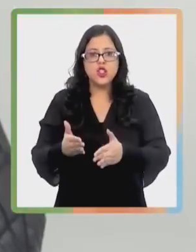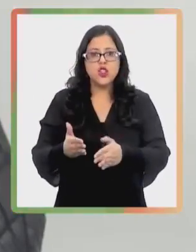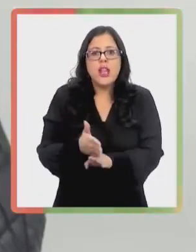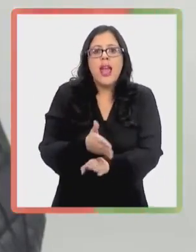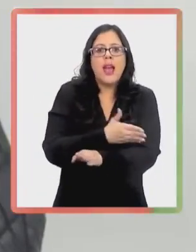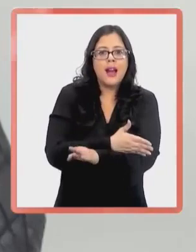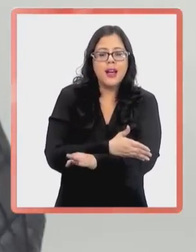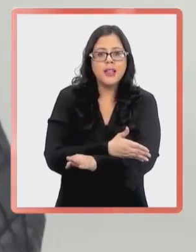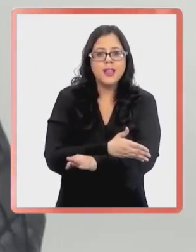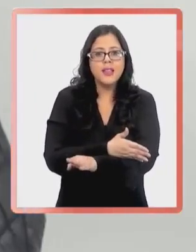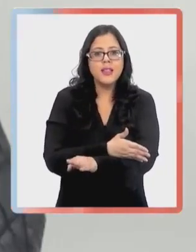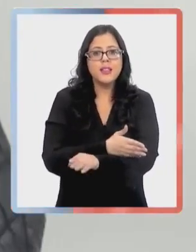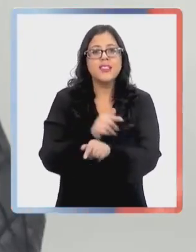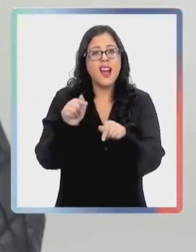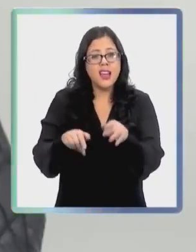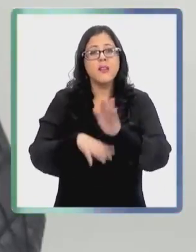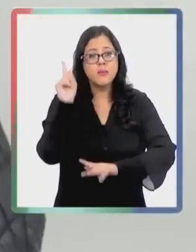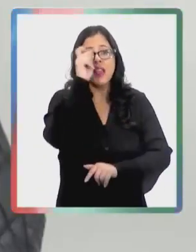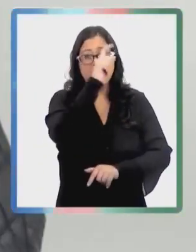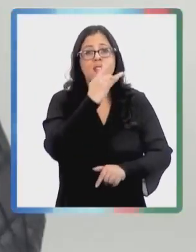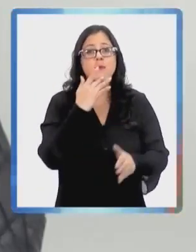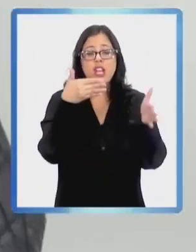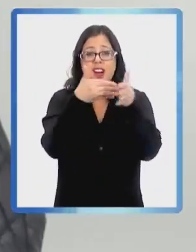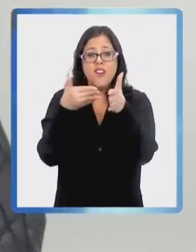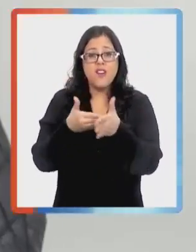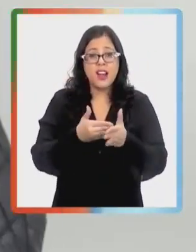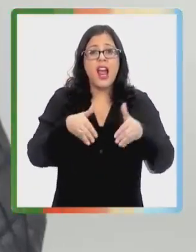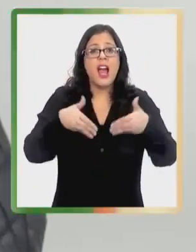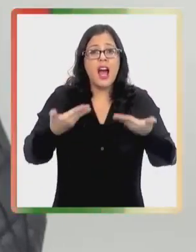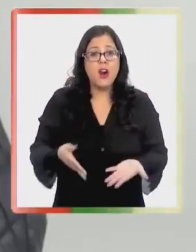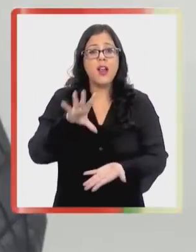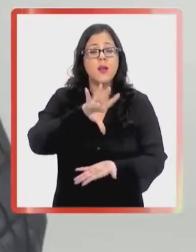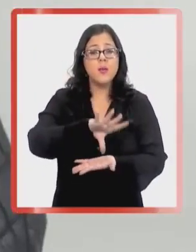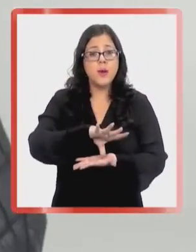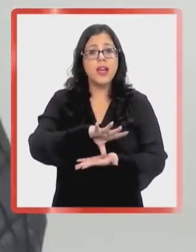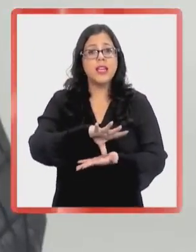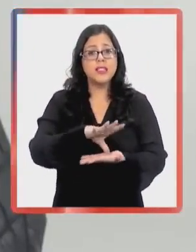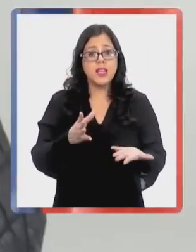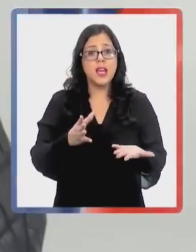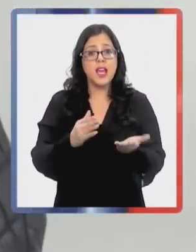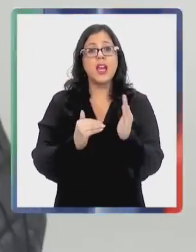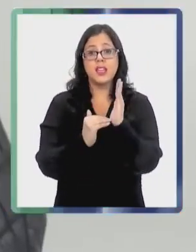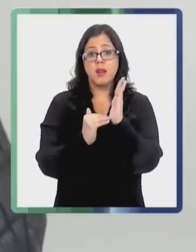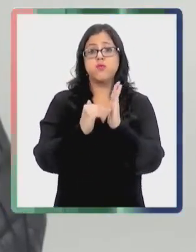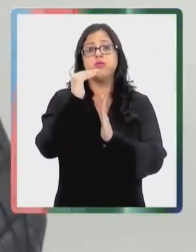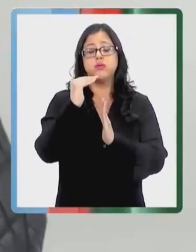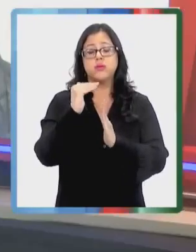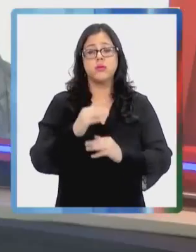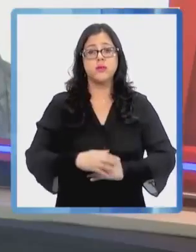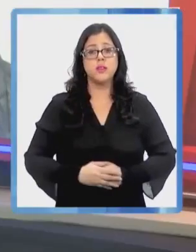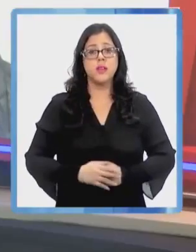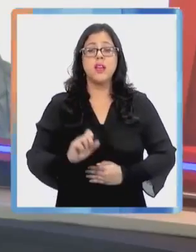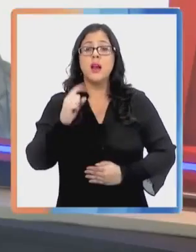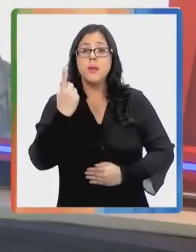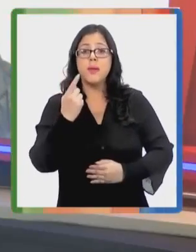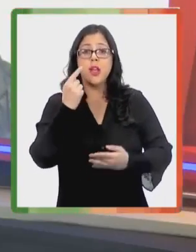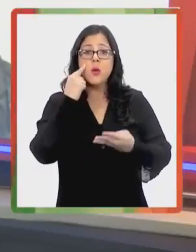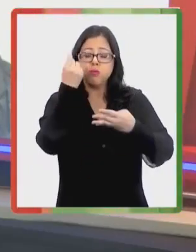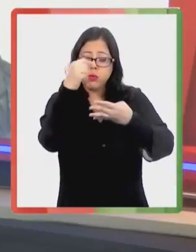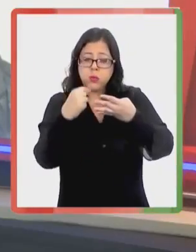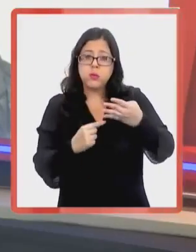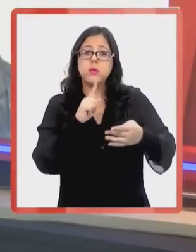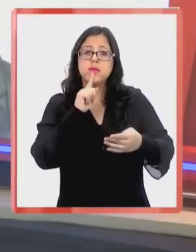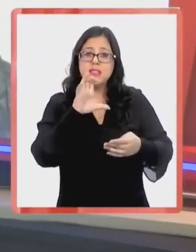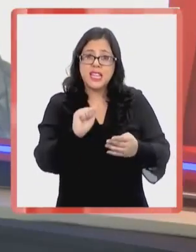temprana se va a hacer un poco más complejo porque las barreras actualmente en nuestro país son muy altas aún. En primer lugar, tener un